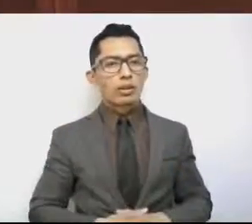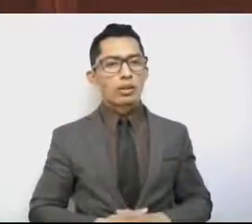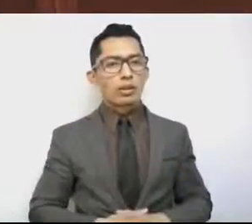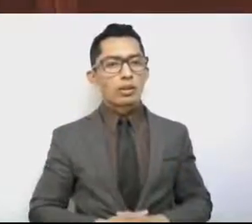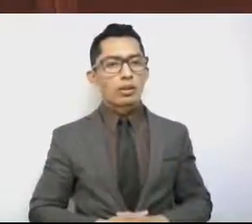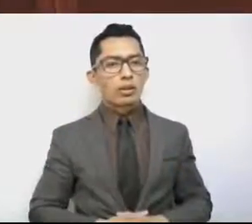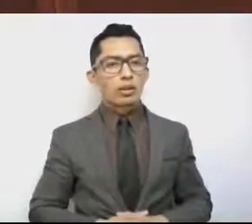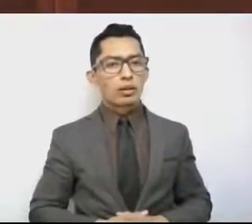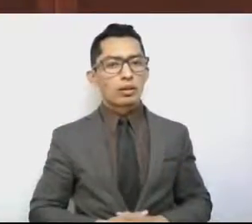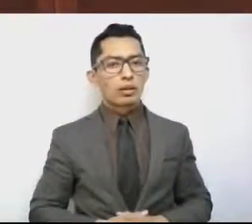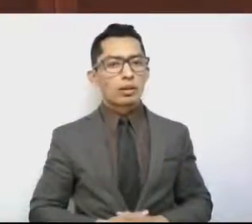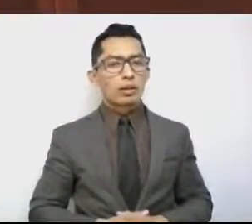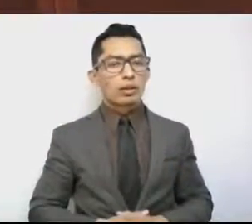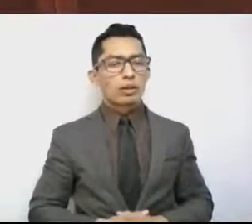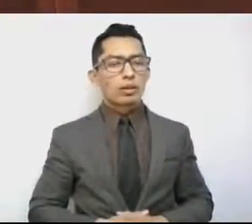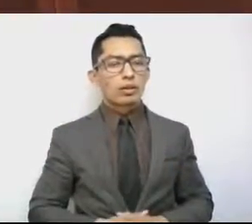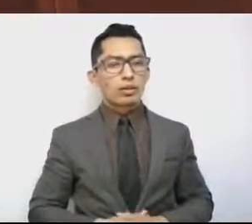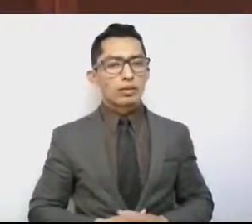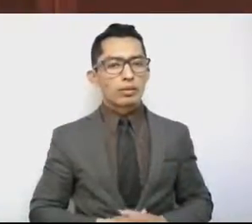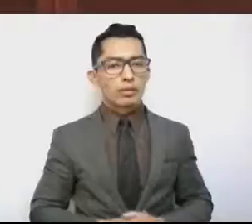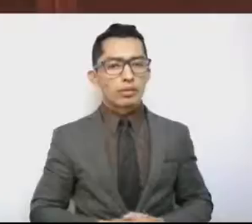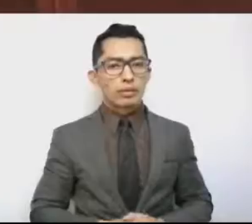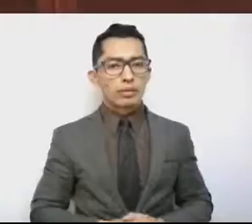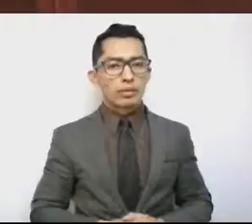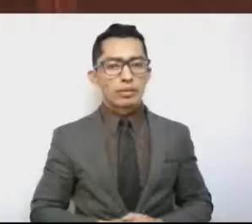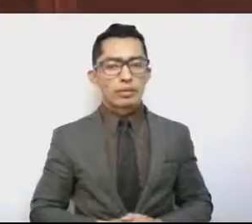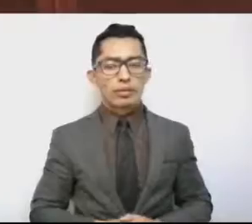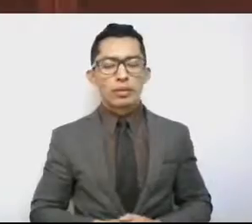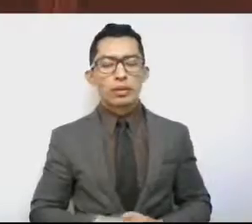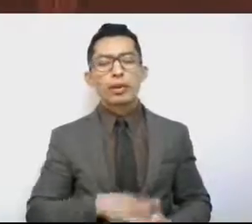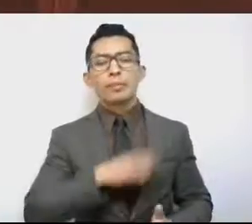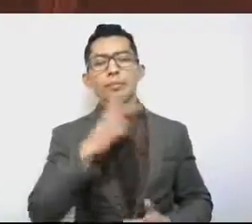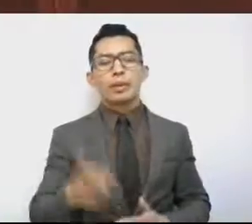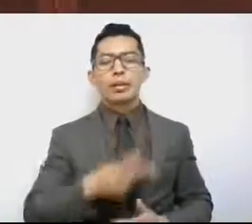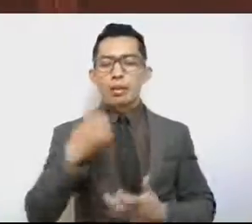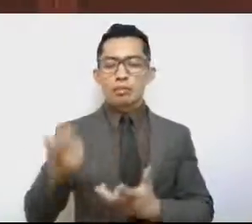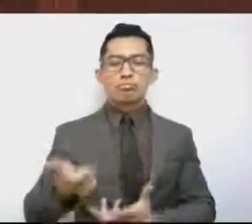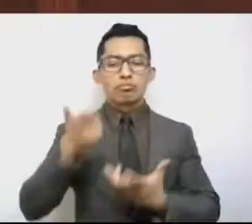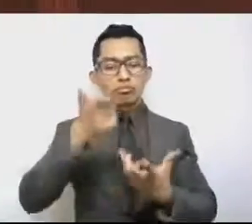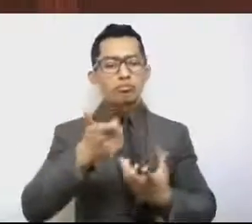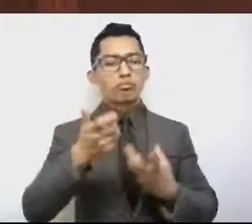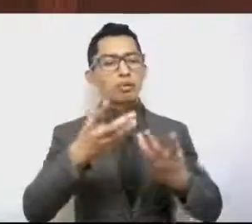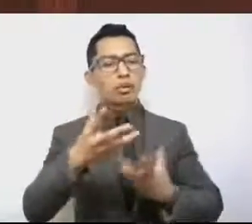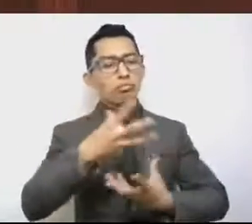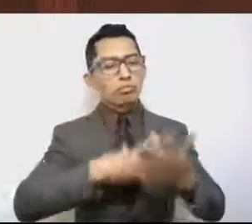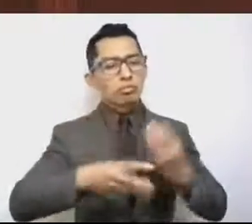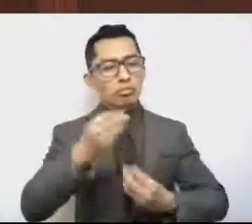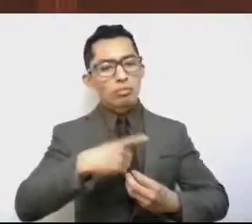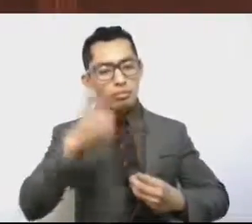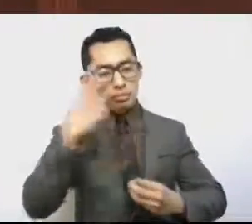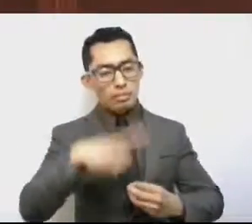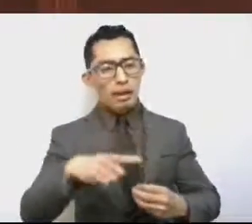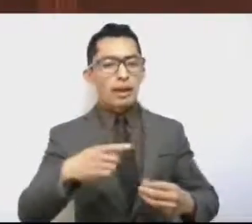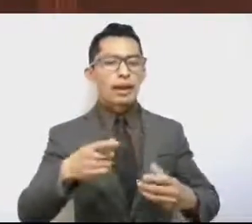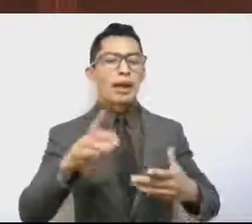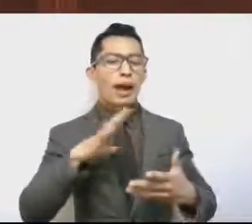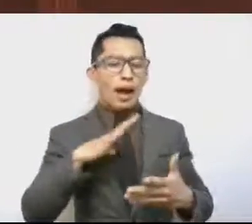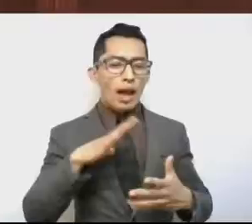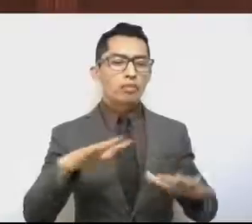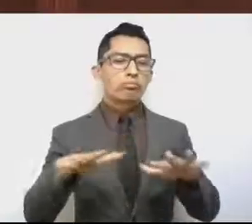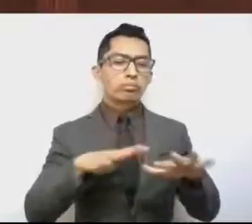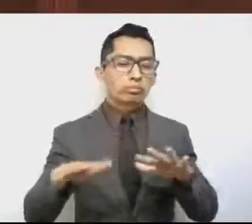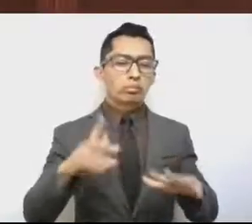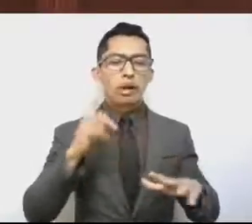¿cuántos recursos se han ejercido para atender los desastres, los desastres